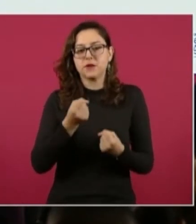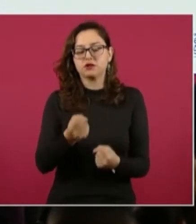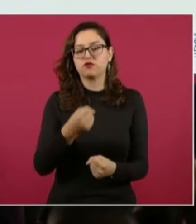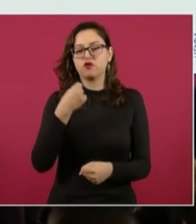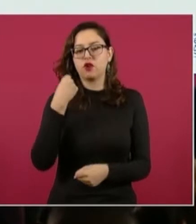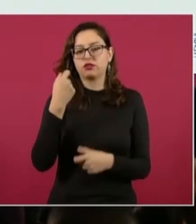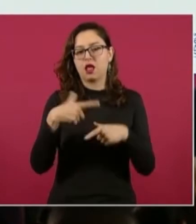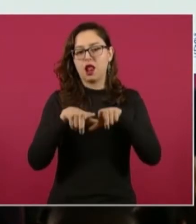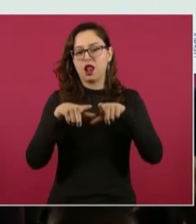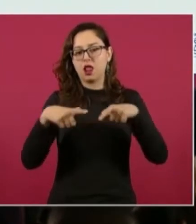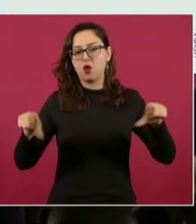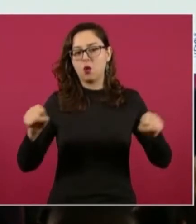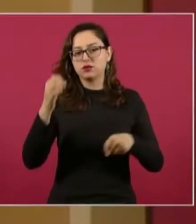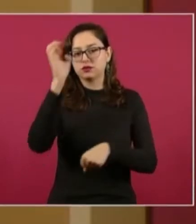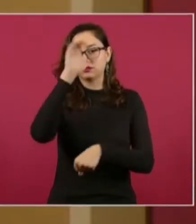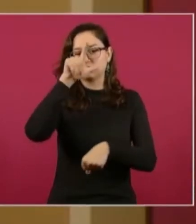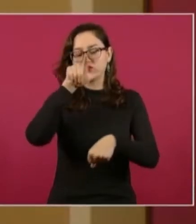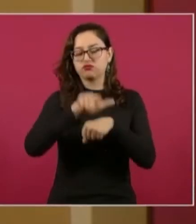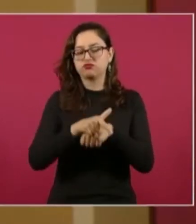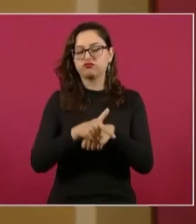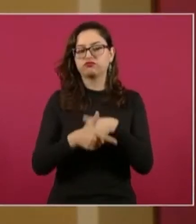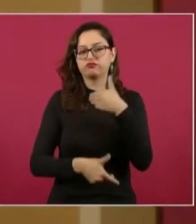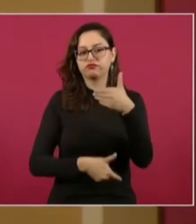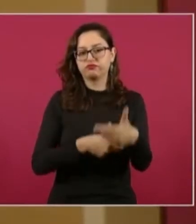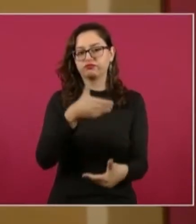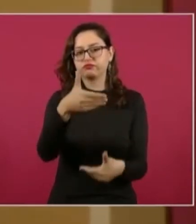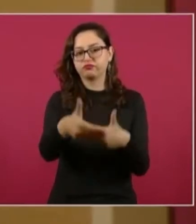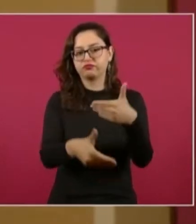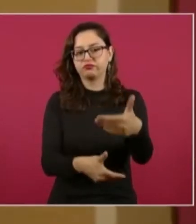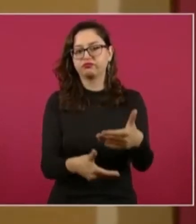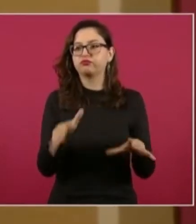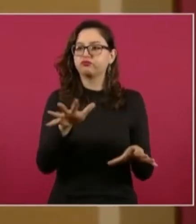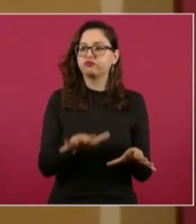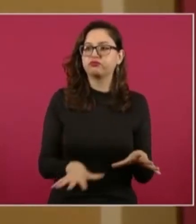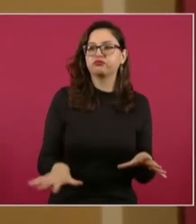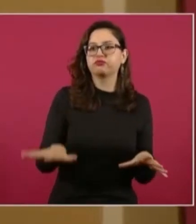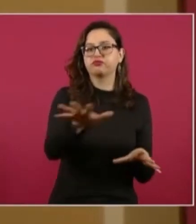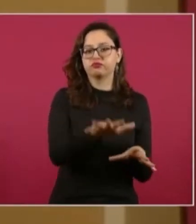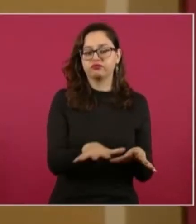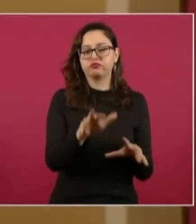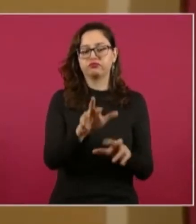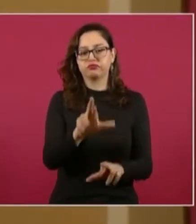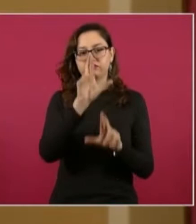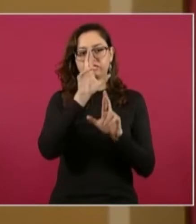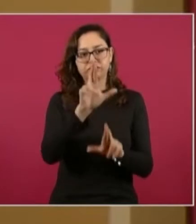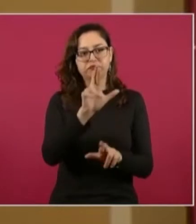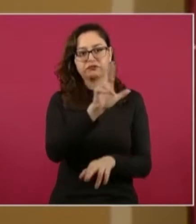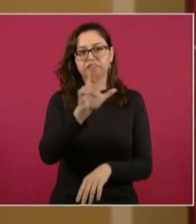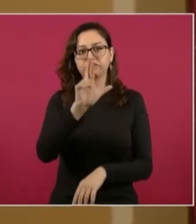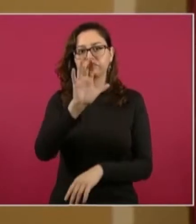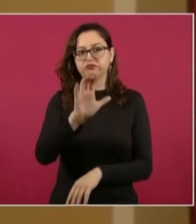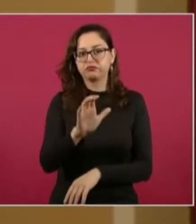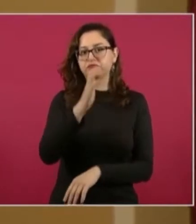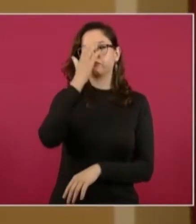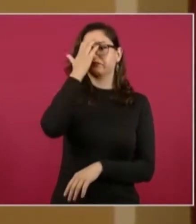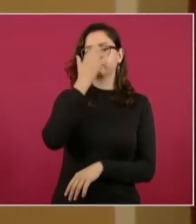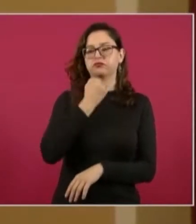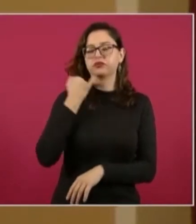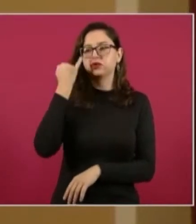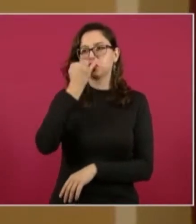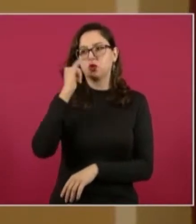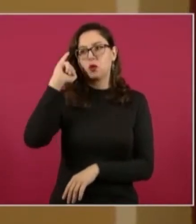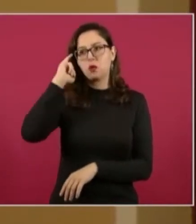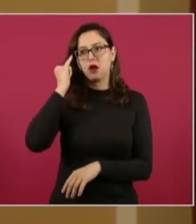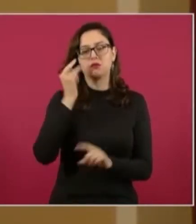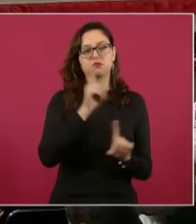Tlacotenco, del municipio de Milpalta de la Ciudad de México, informó Adelfo Regino Montes, director general